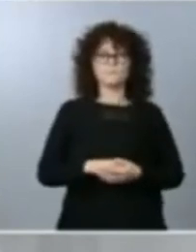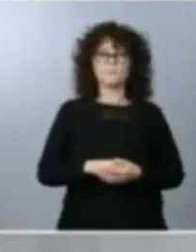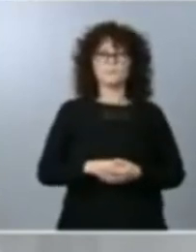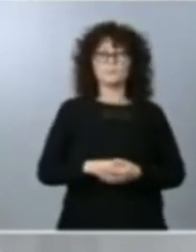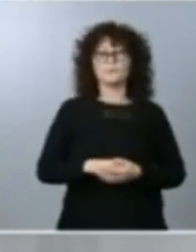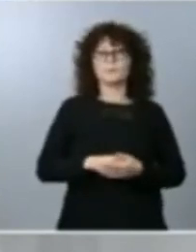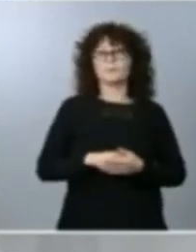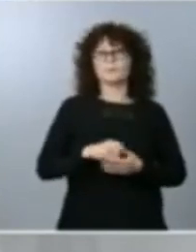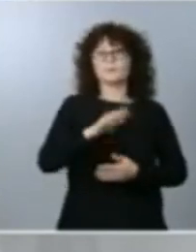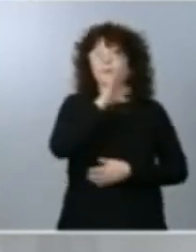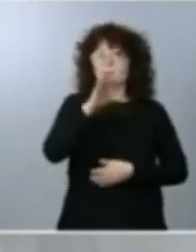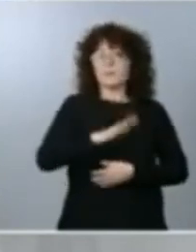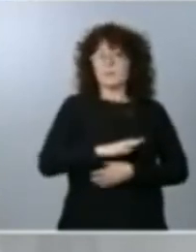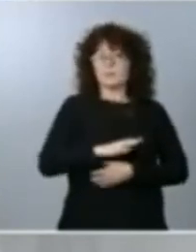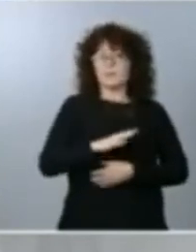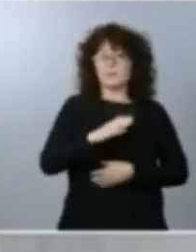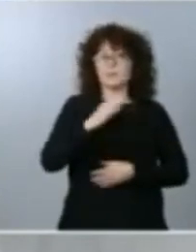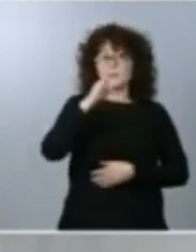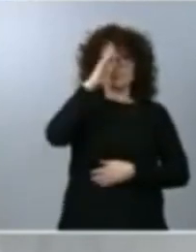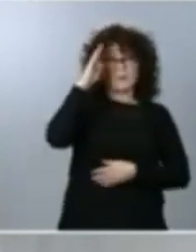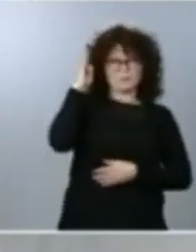haya viajado a Canarias